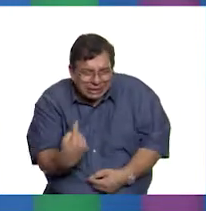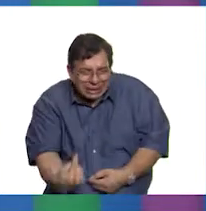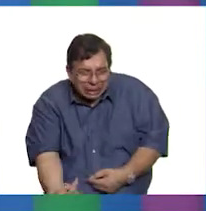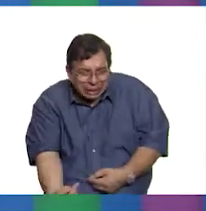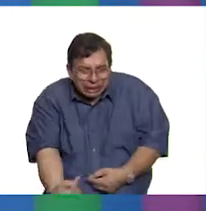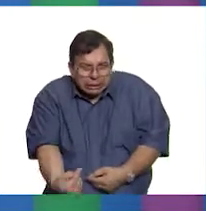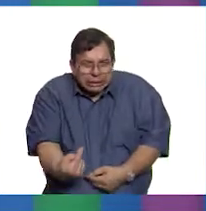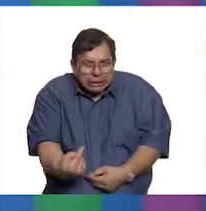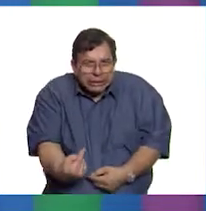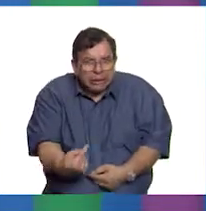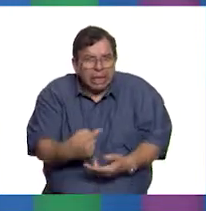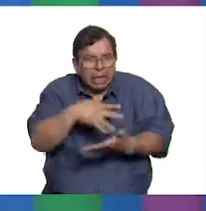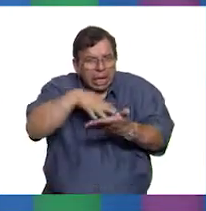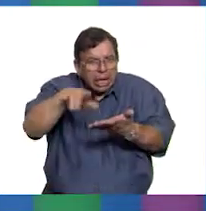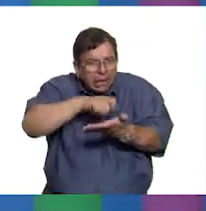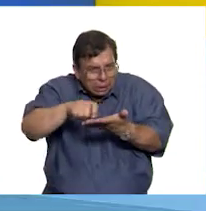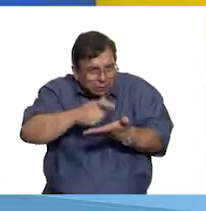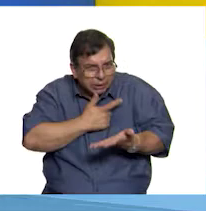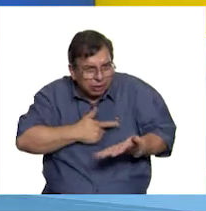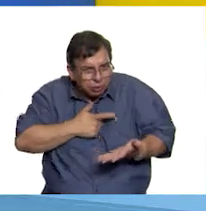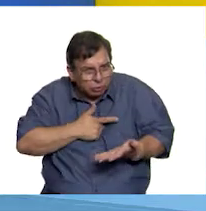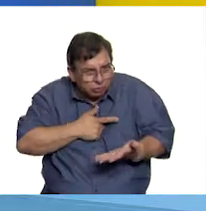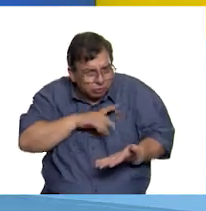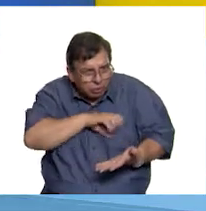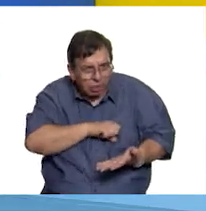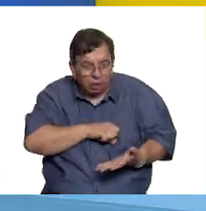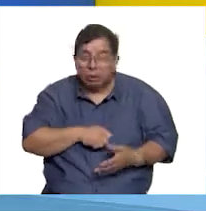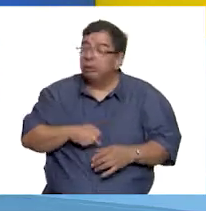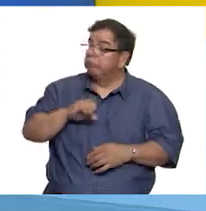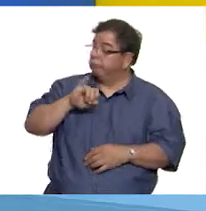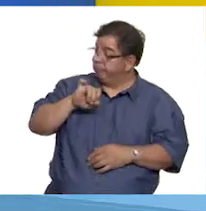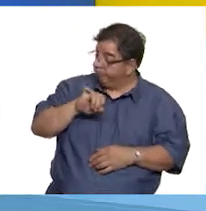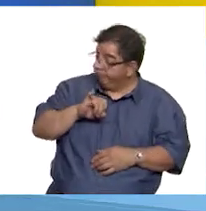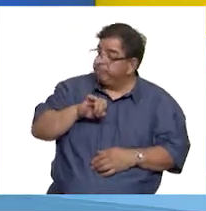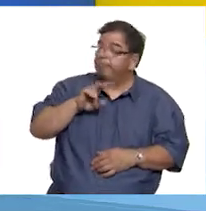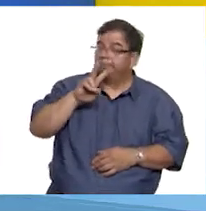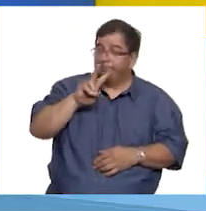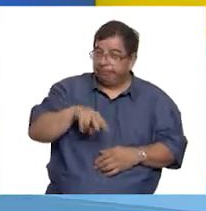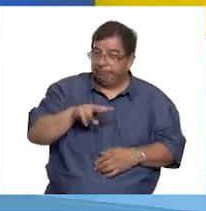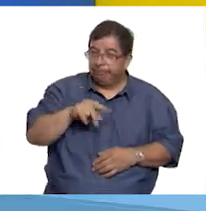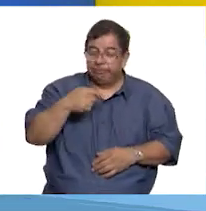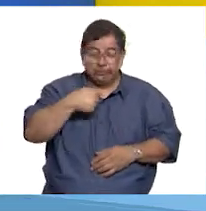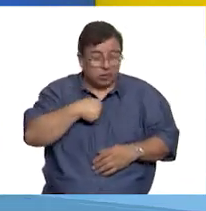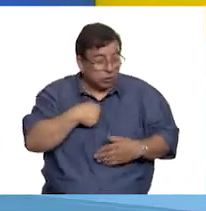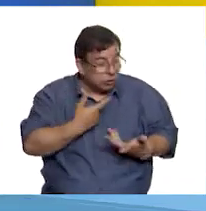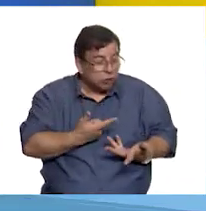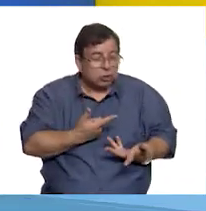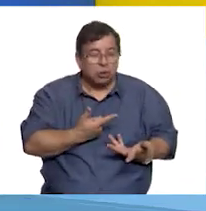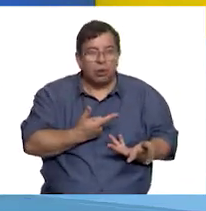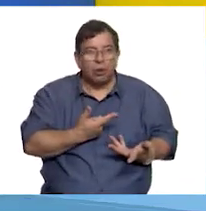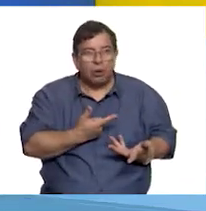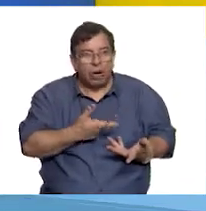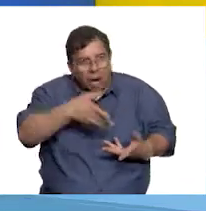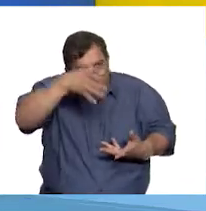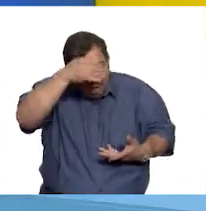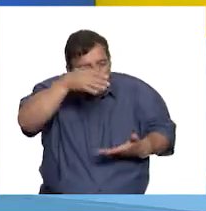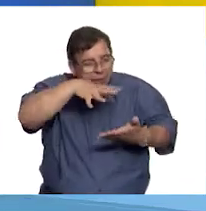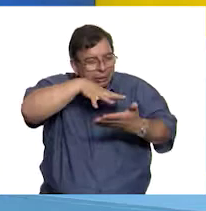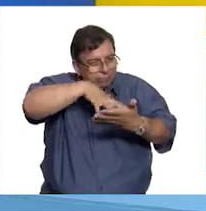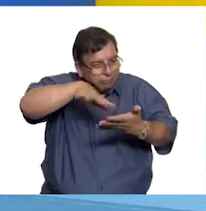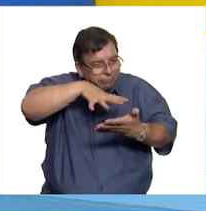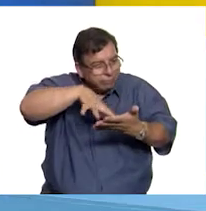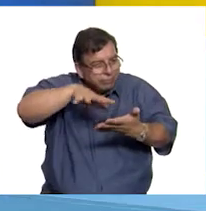leer y escribir. ¿Es cierto? Estáis en lo cierto. Desde muy pequeña aprendí las artes de la